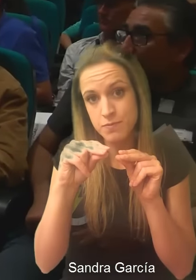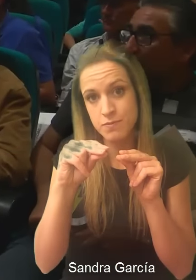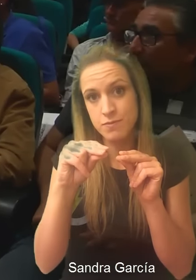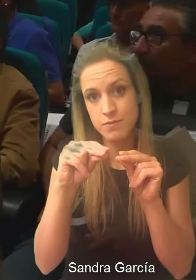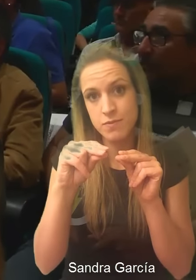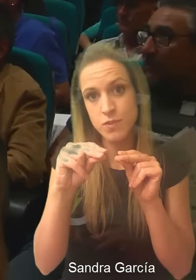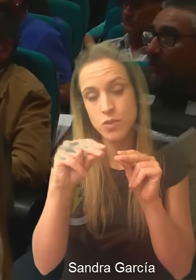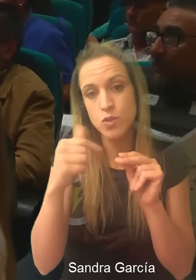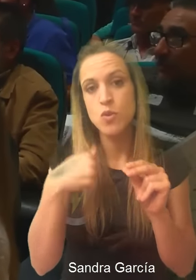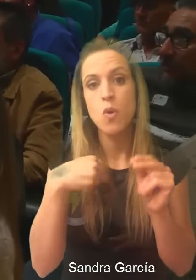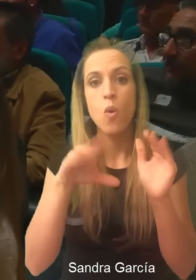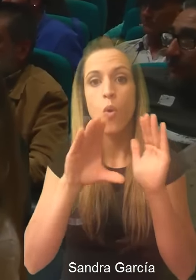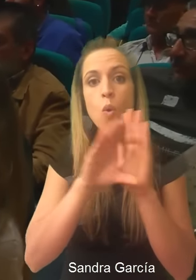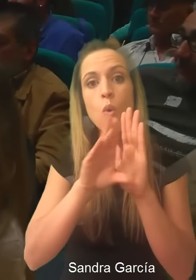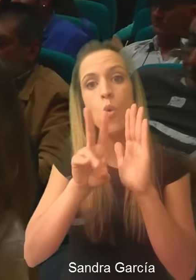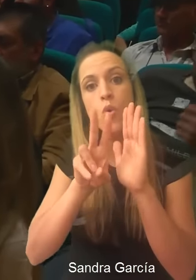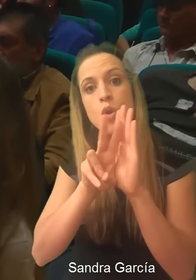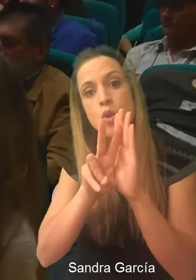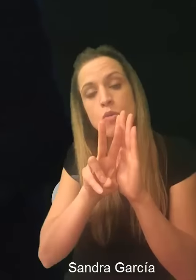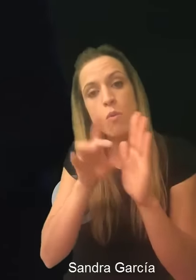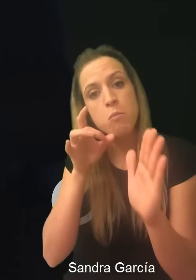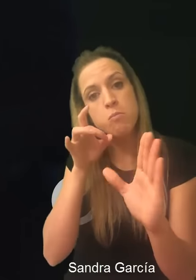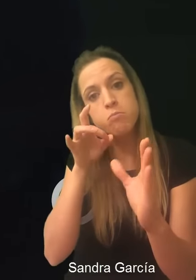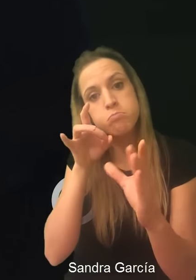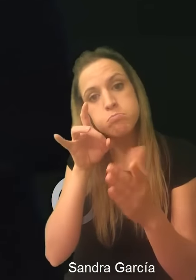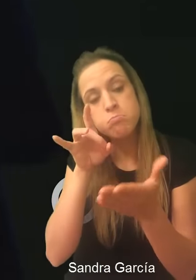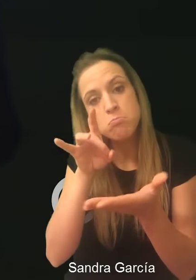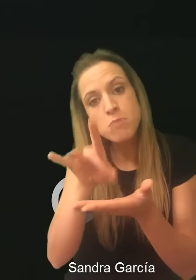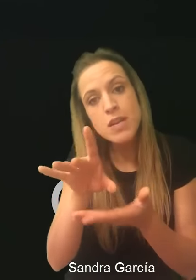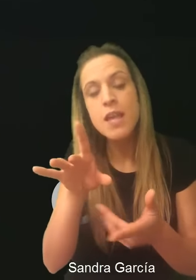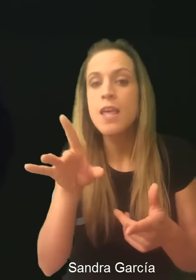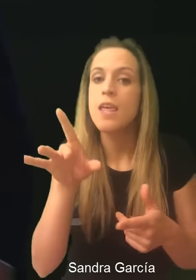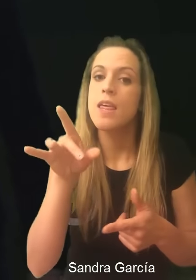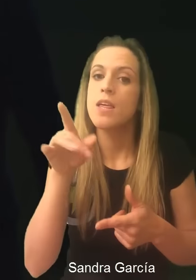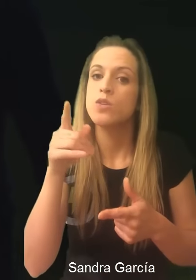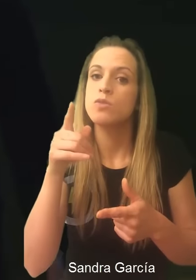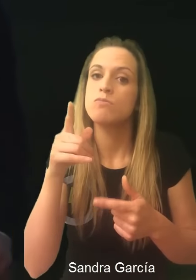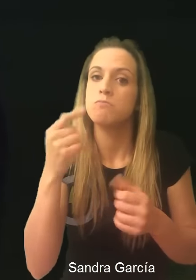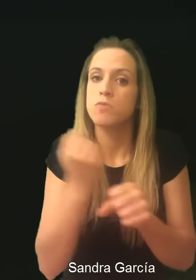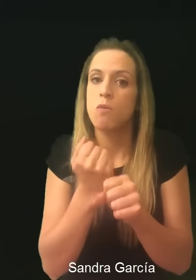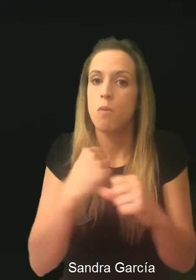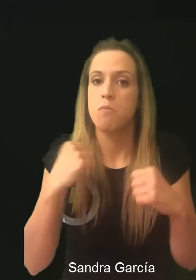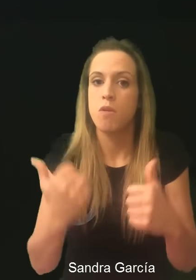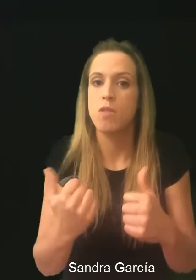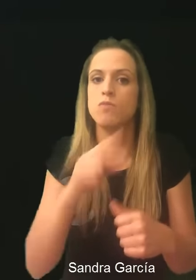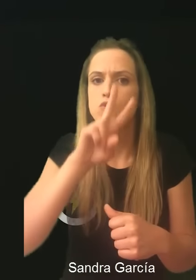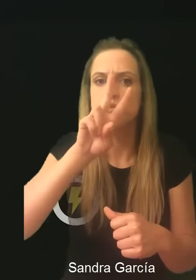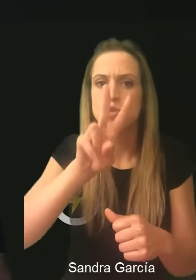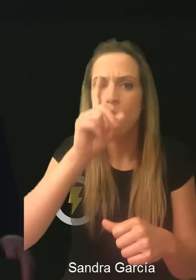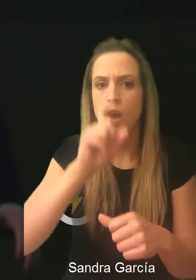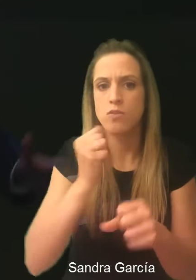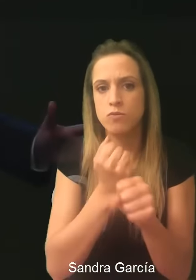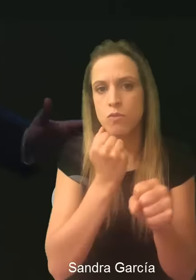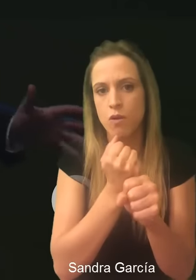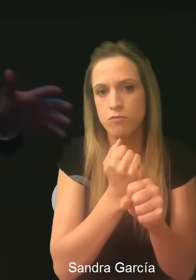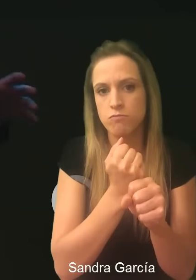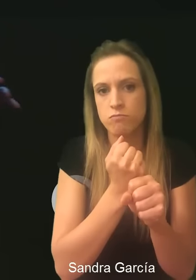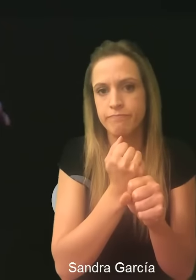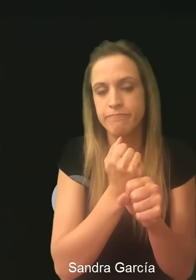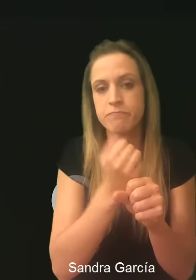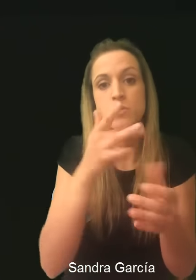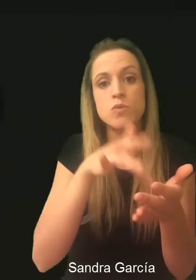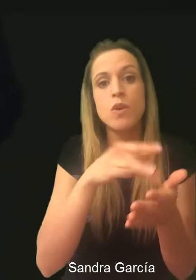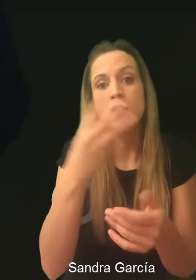hice, eché un currículum, empecé a trabajar, dos años estuve trabajando y al tercero me echaron, me